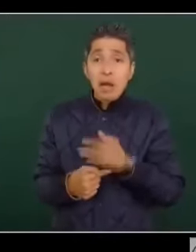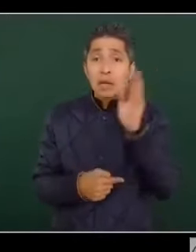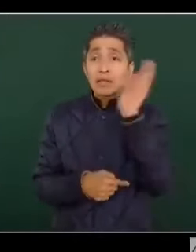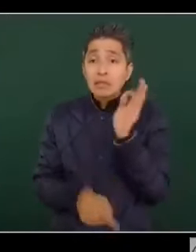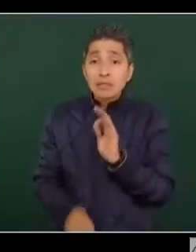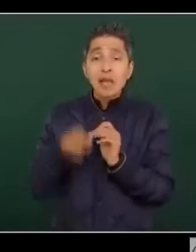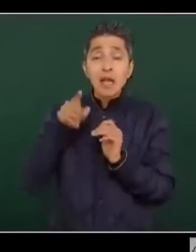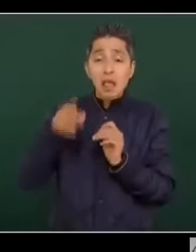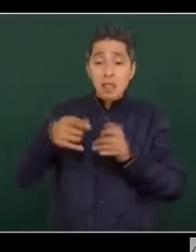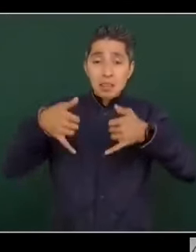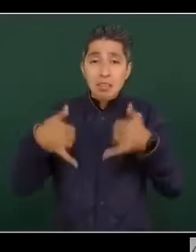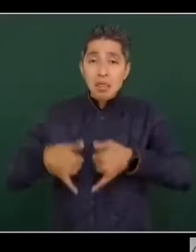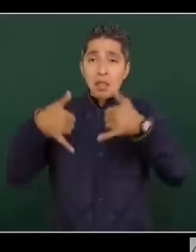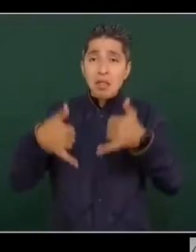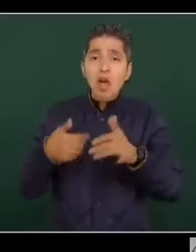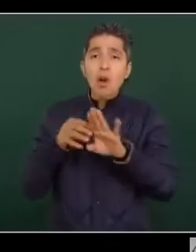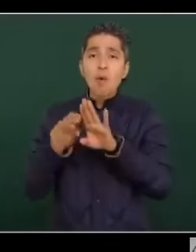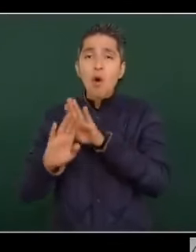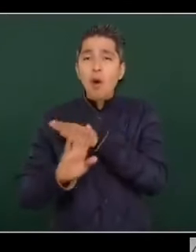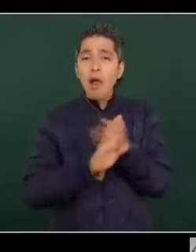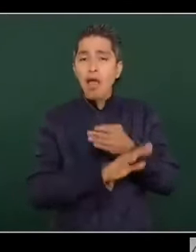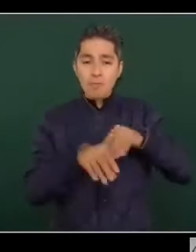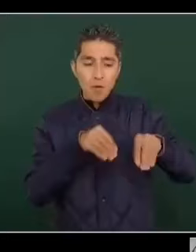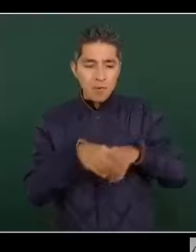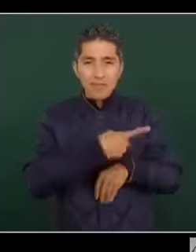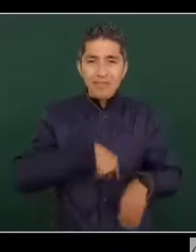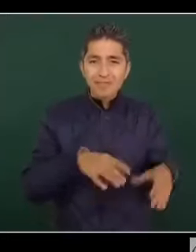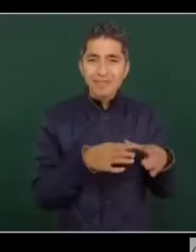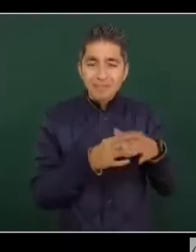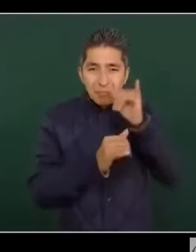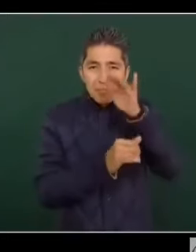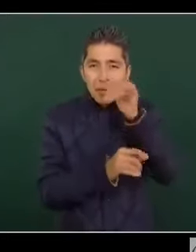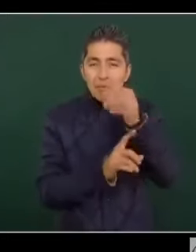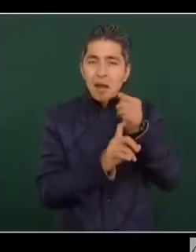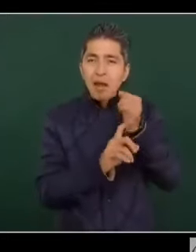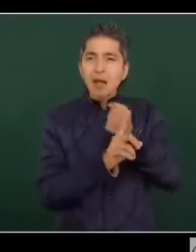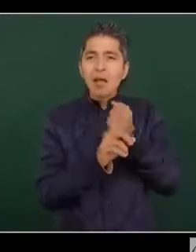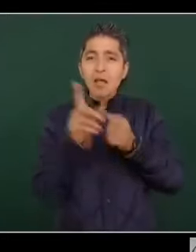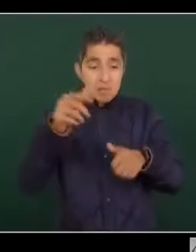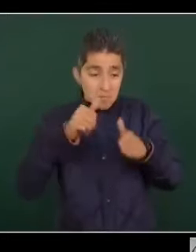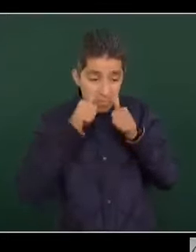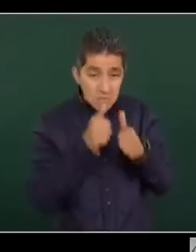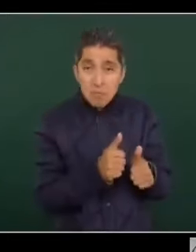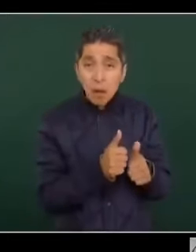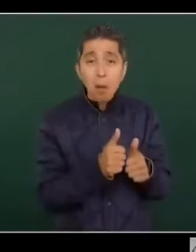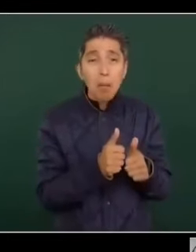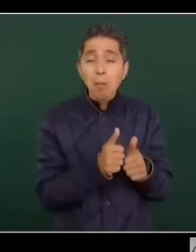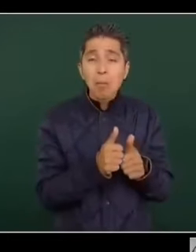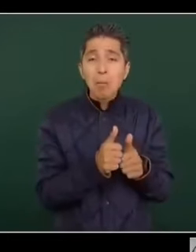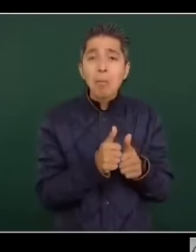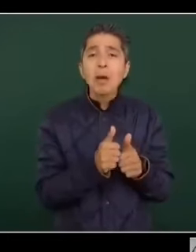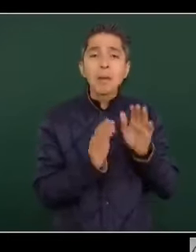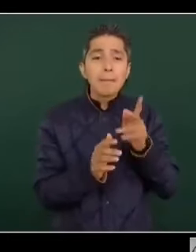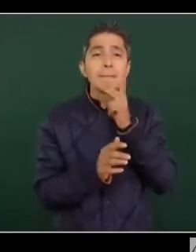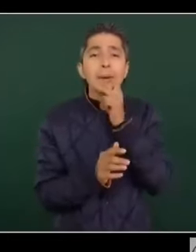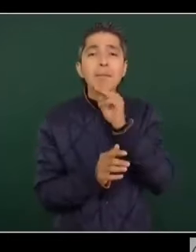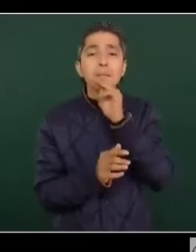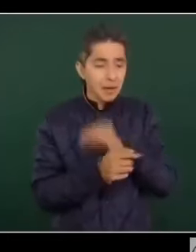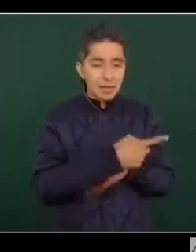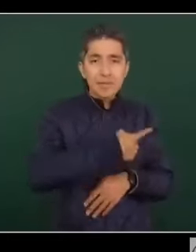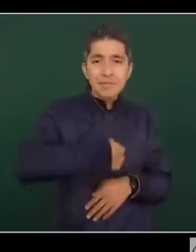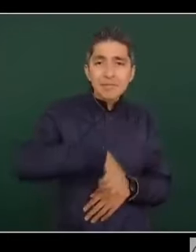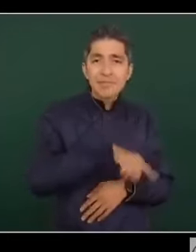sigue desdeñando al movimiento, si él sigue siendo indiferente ante la petición de las madres y padres